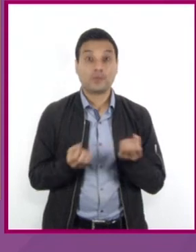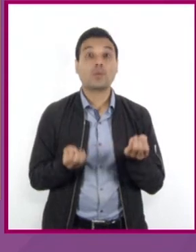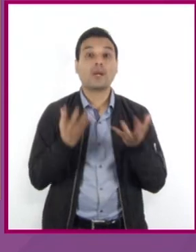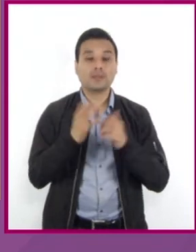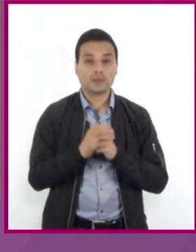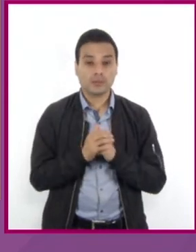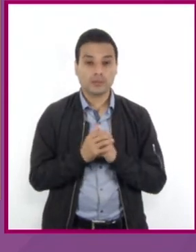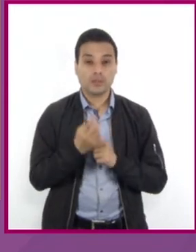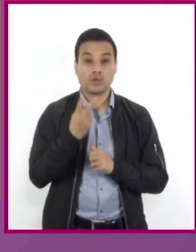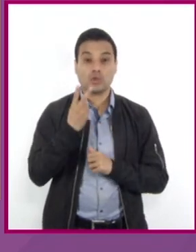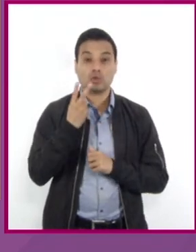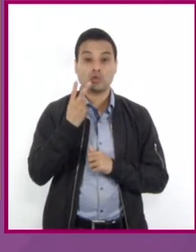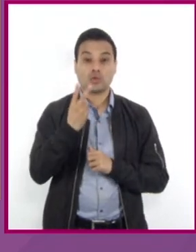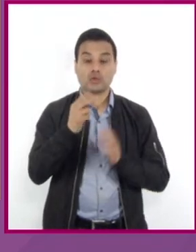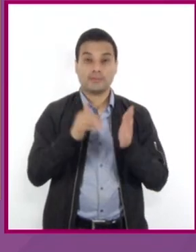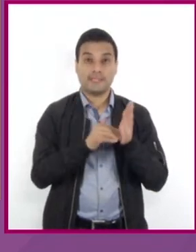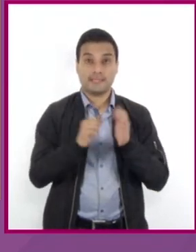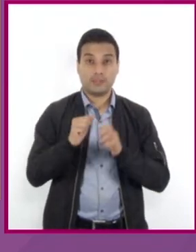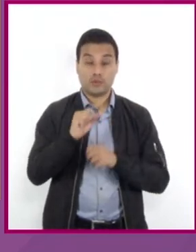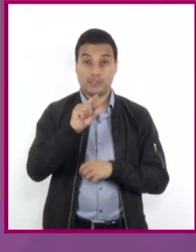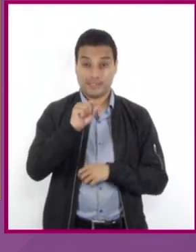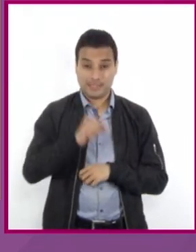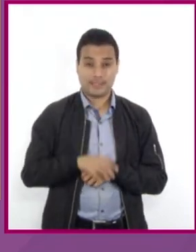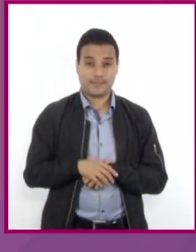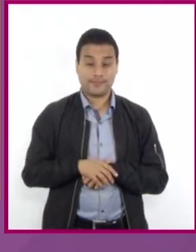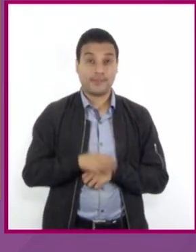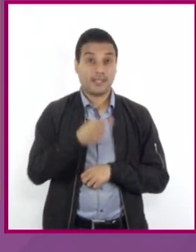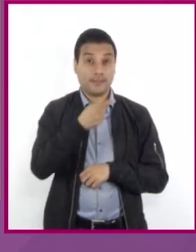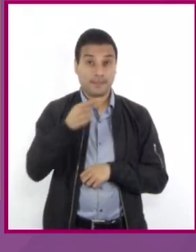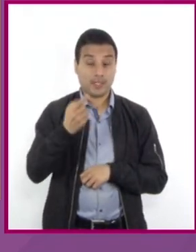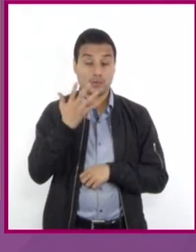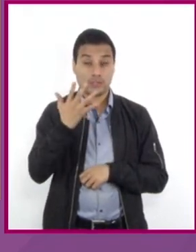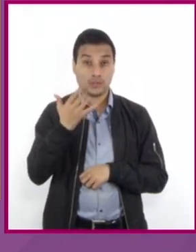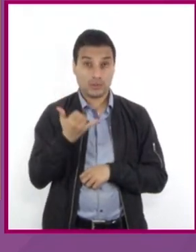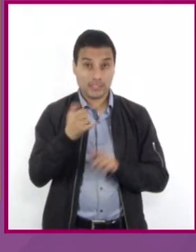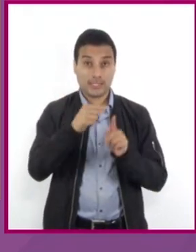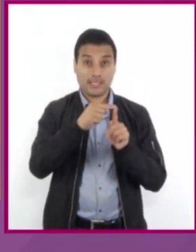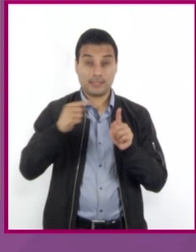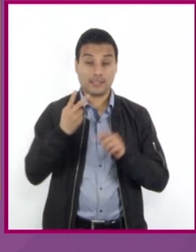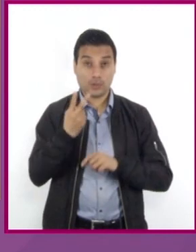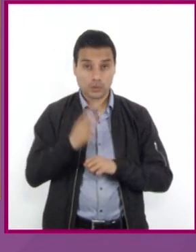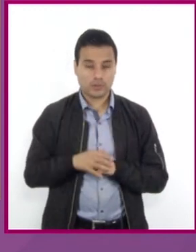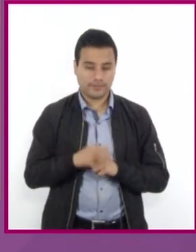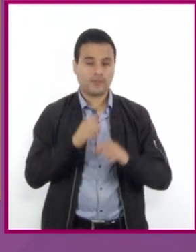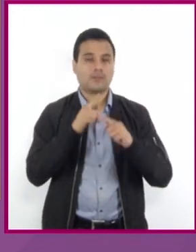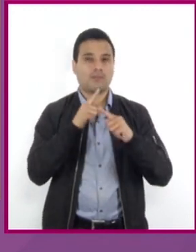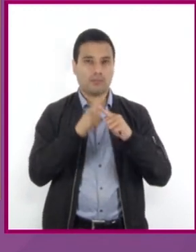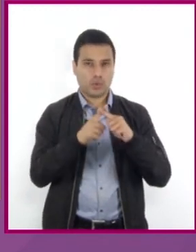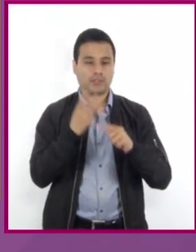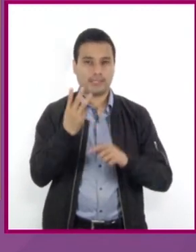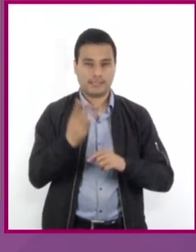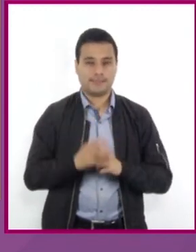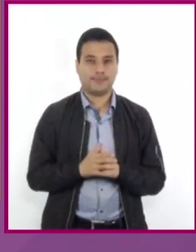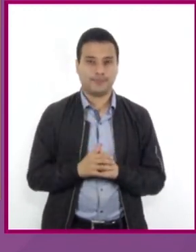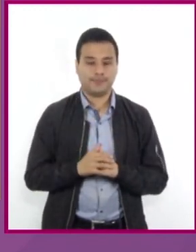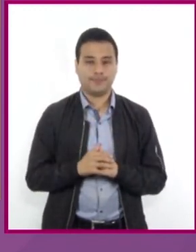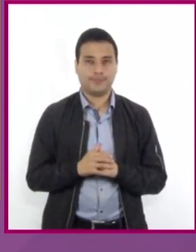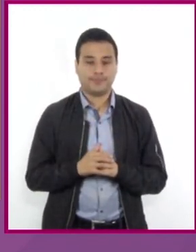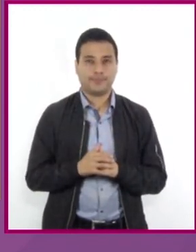a 2670 menos 5Y entre 2 y todo multiplicado por 3